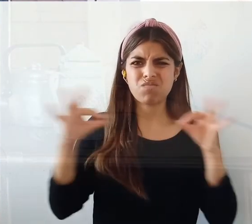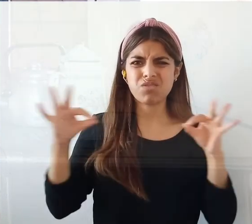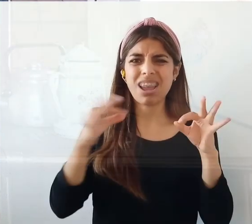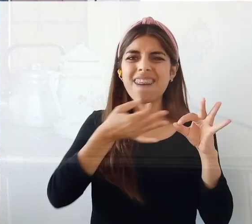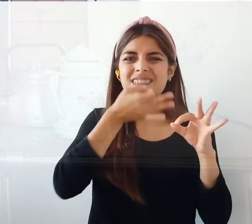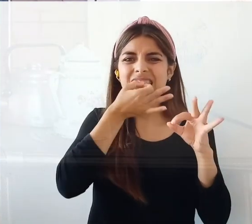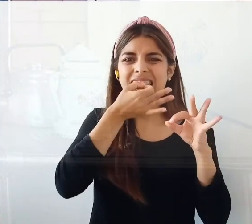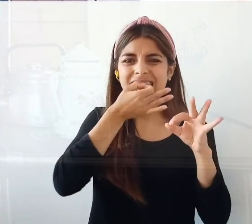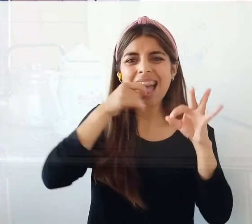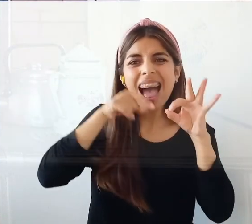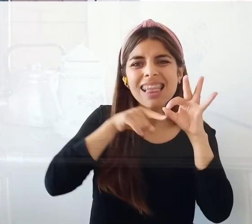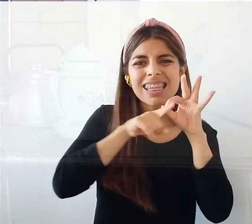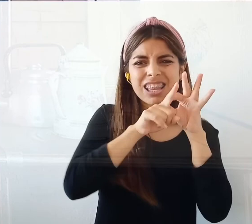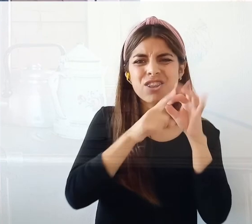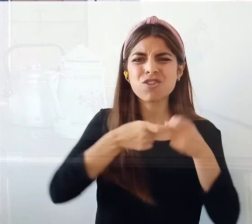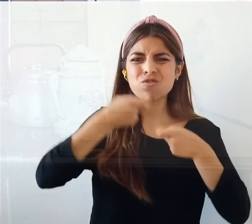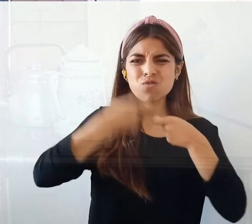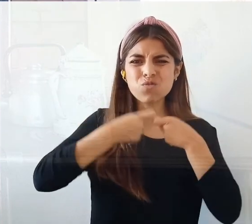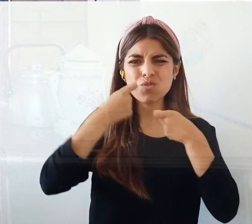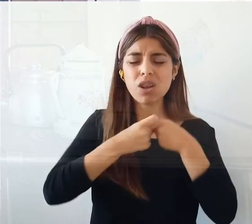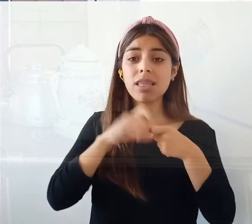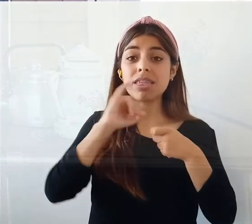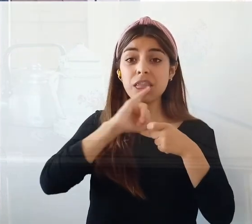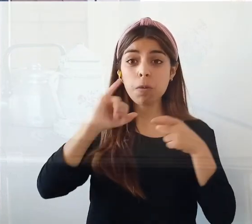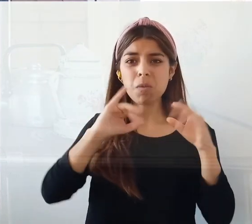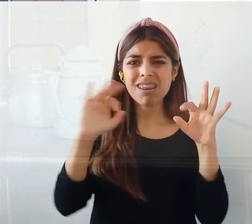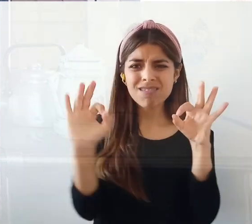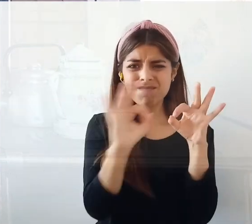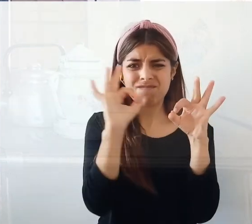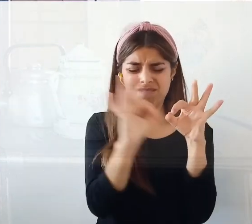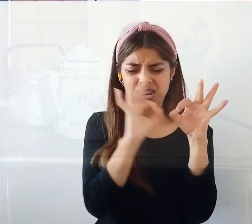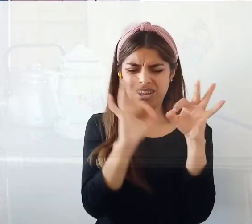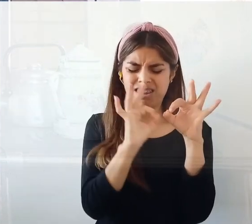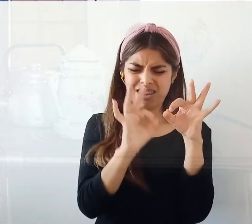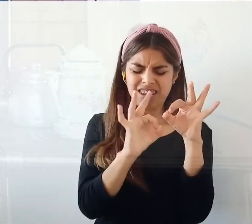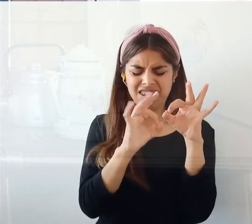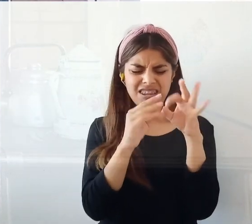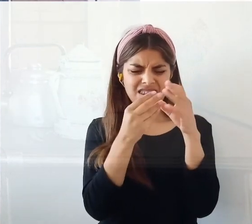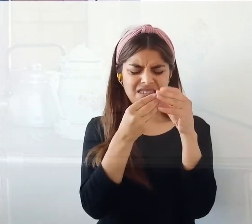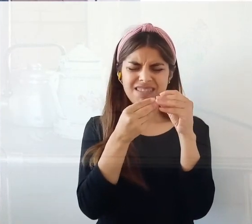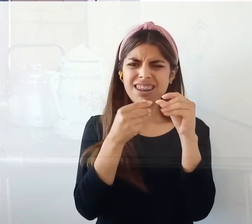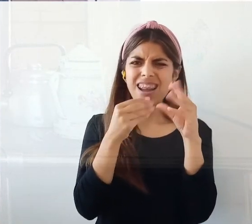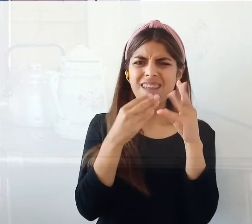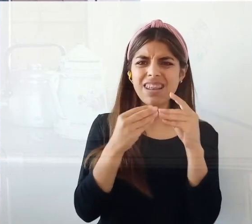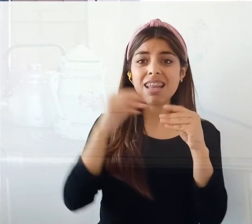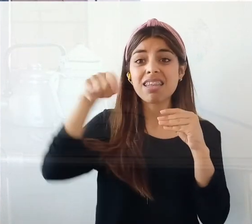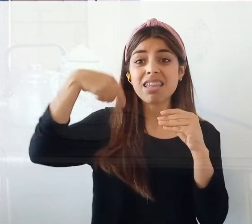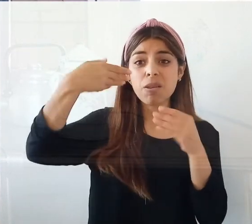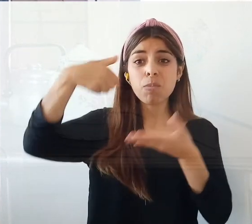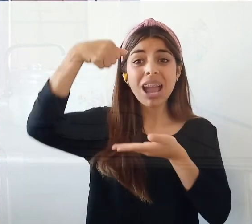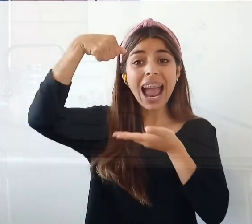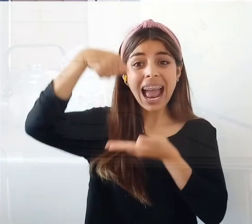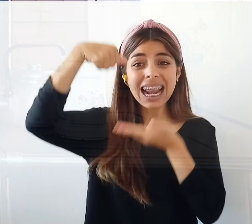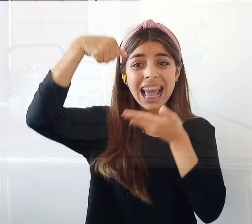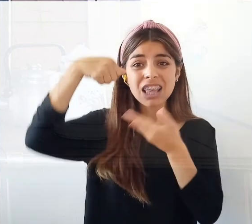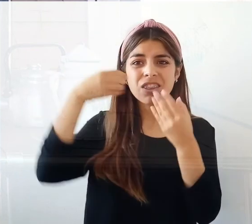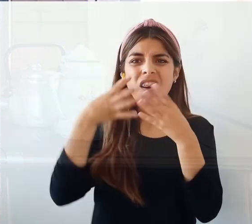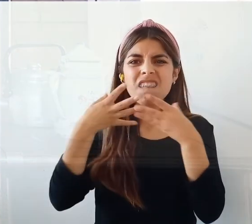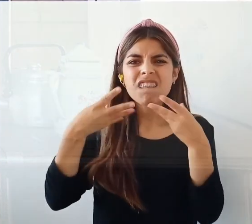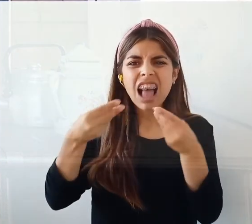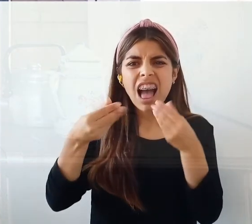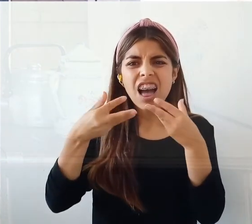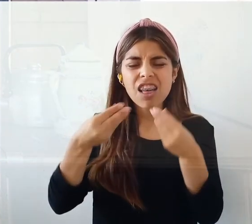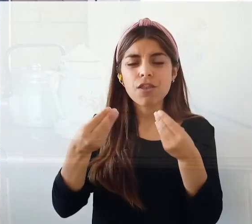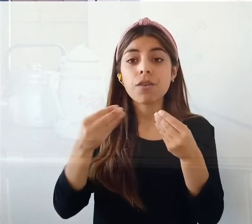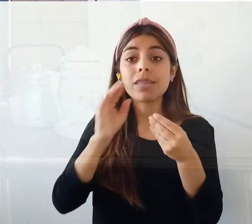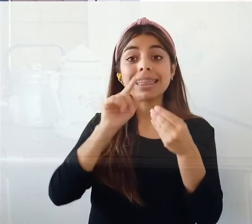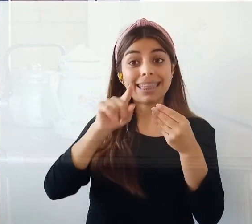adentro. Y por eso es que después cuando uno lo teje, se ablanda el trabajo que uno hace. Ah, ya. En cambio con el